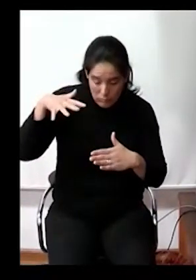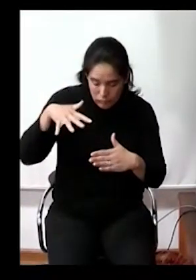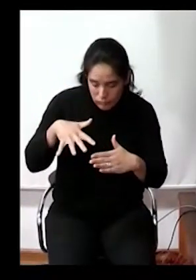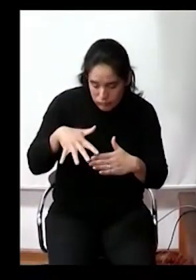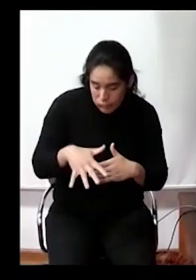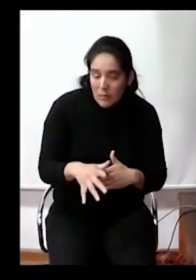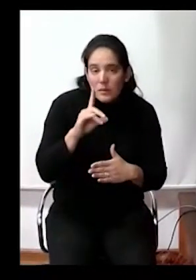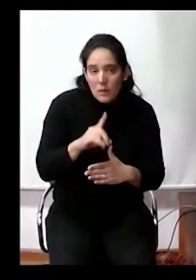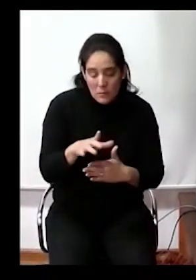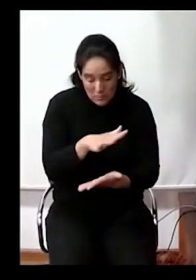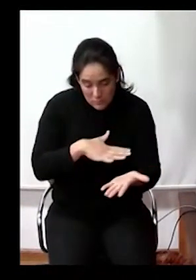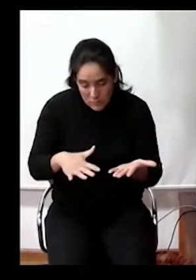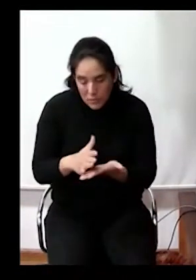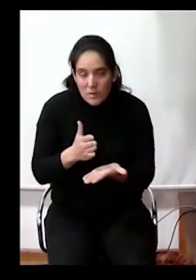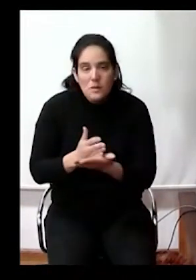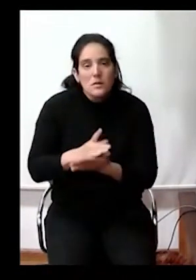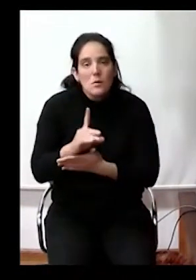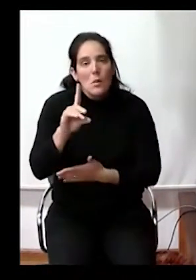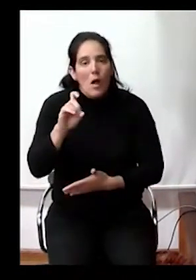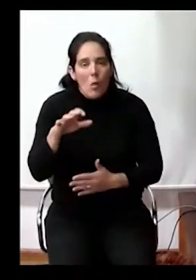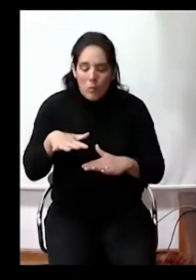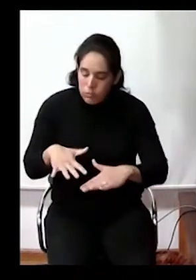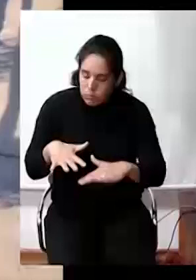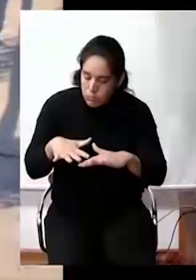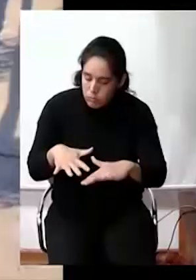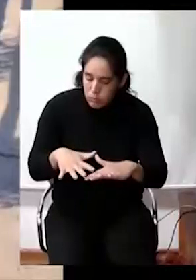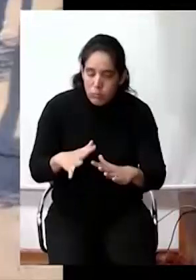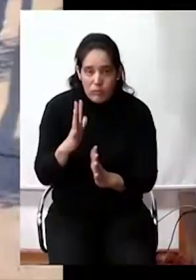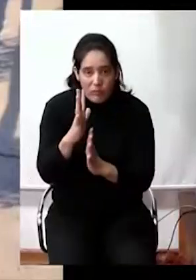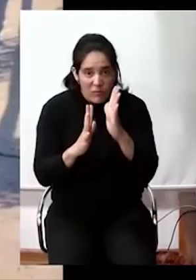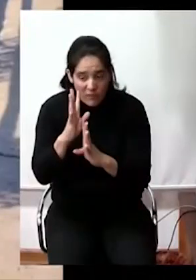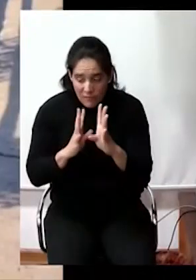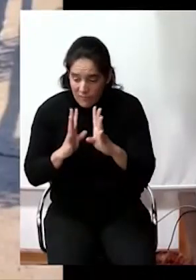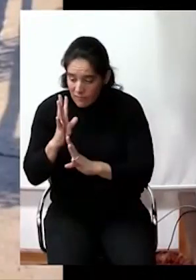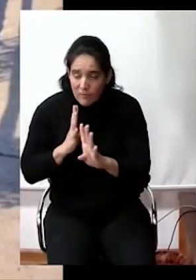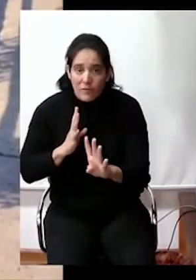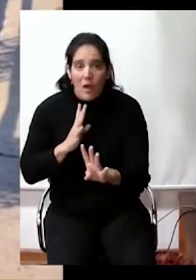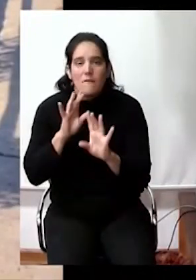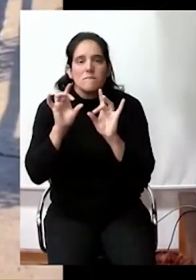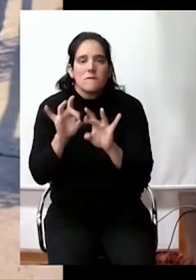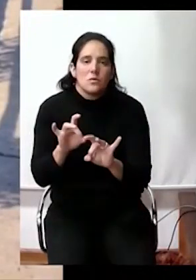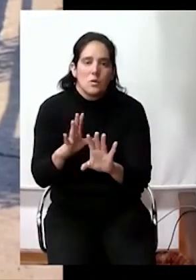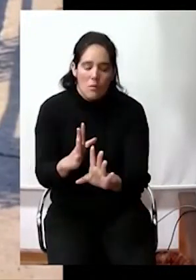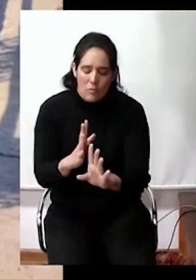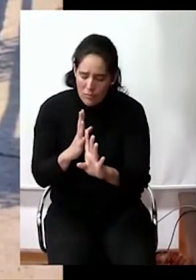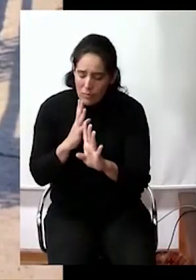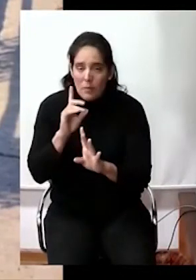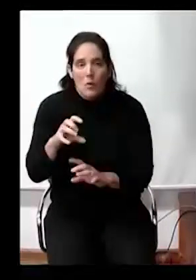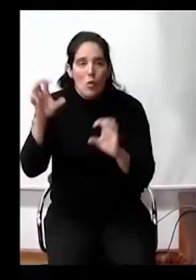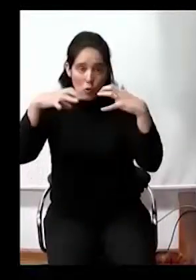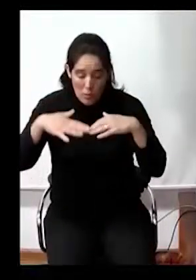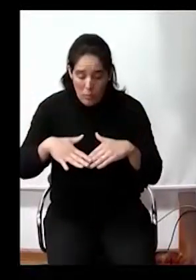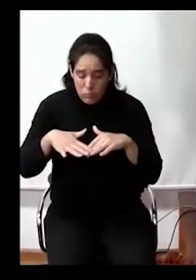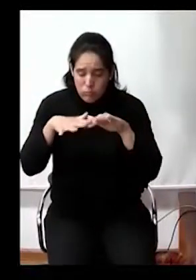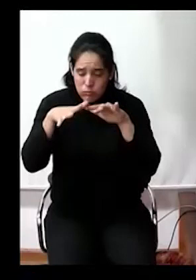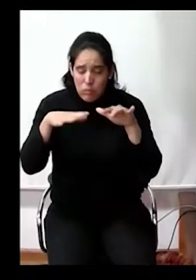ya que también está siempre con agua estancada, abundante vegetación, basura y también se desborda los días de